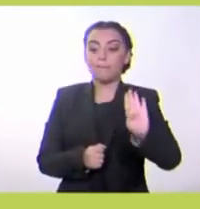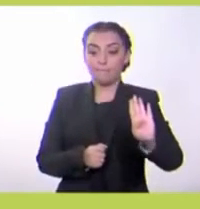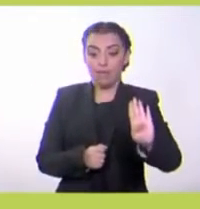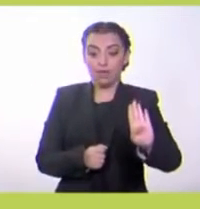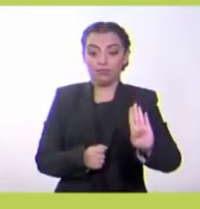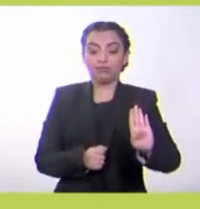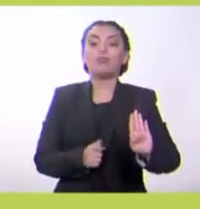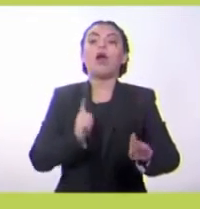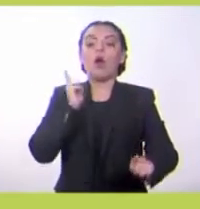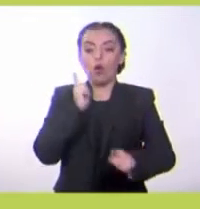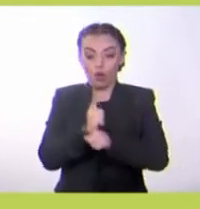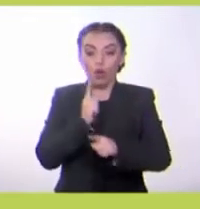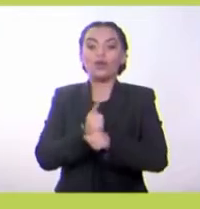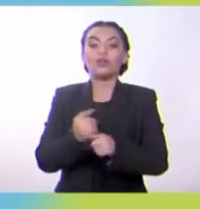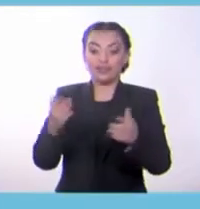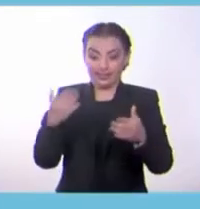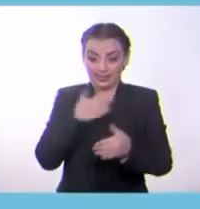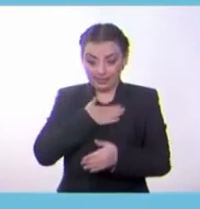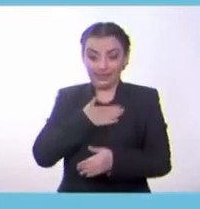Estás en lo correcto